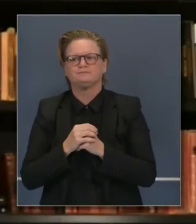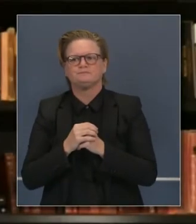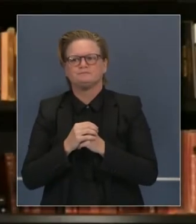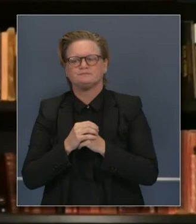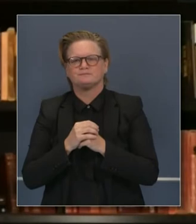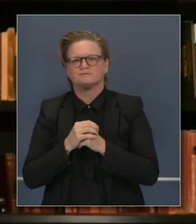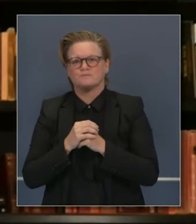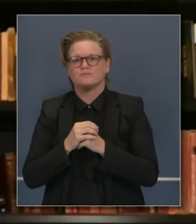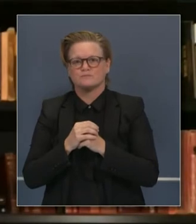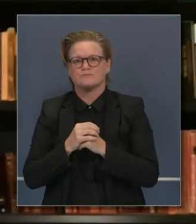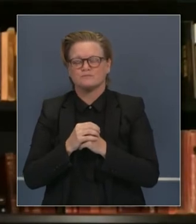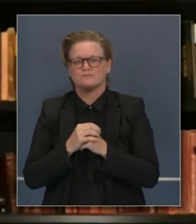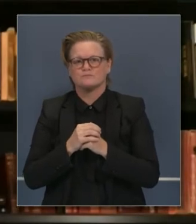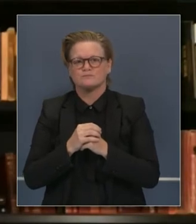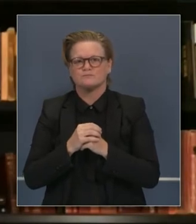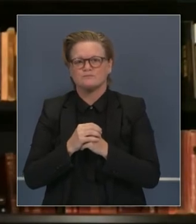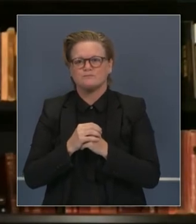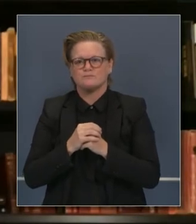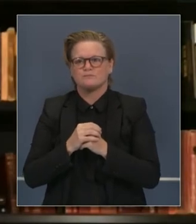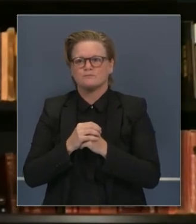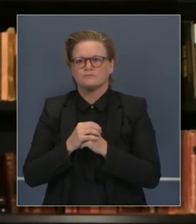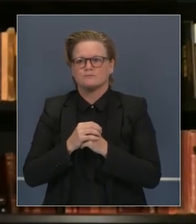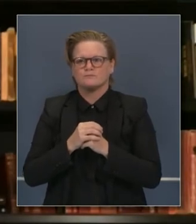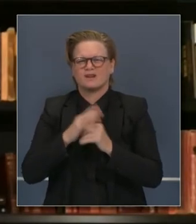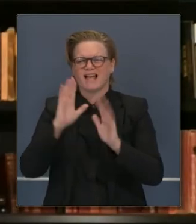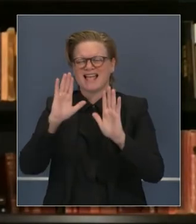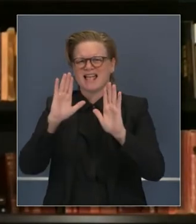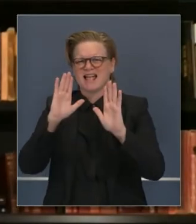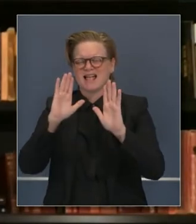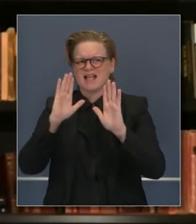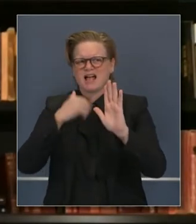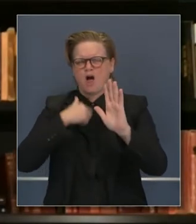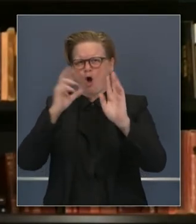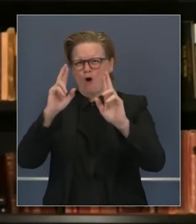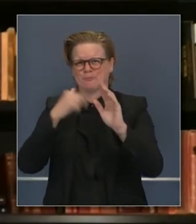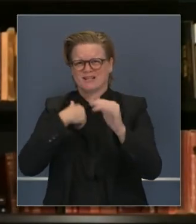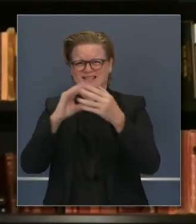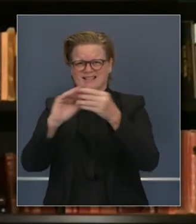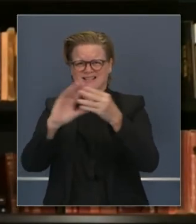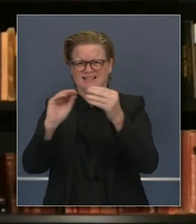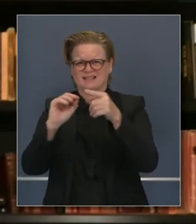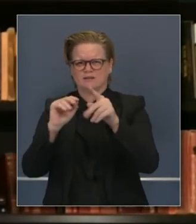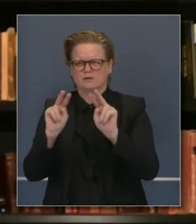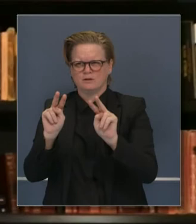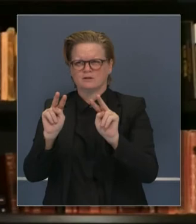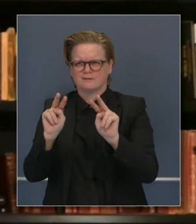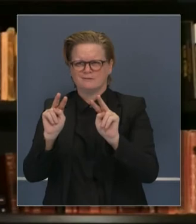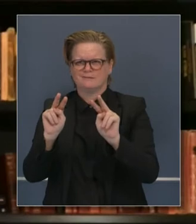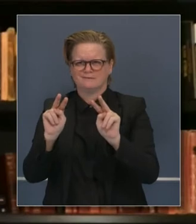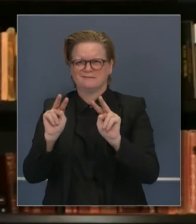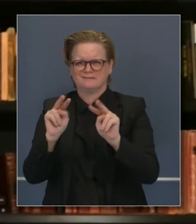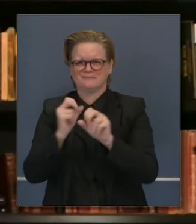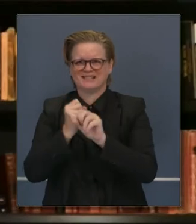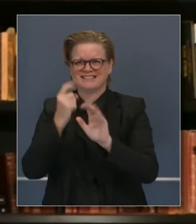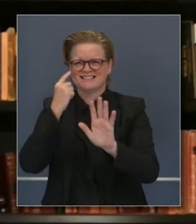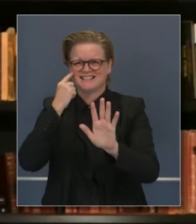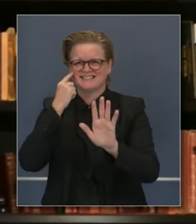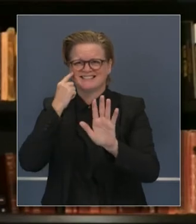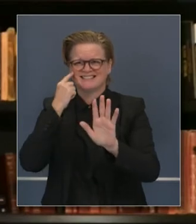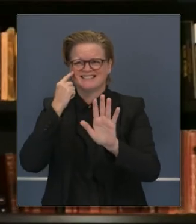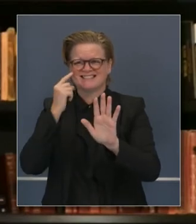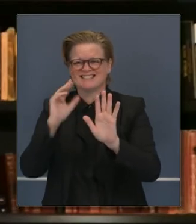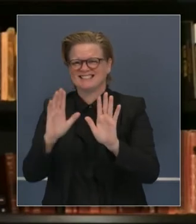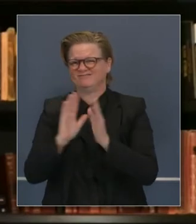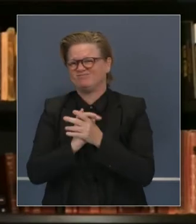Espero que eso tenga sentido. Y una vez que lo repase, sí tiene sentido. Gracias, Dr. Gally, por aclarar ese